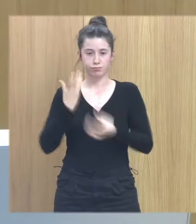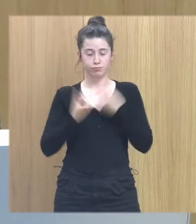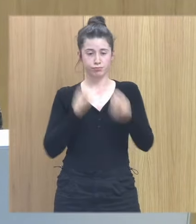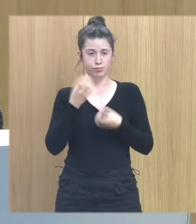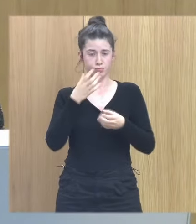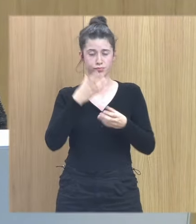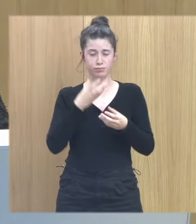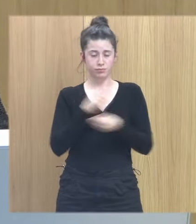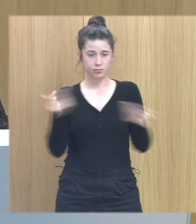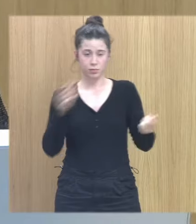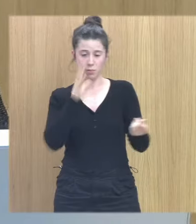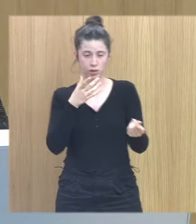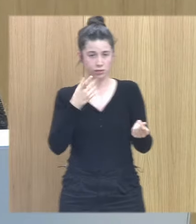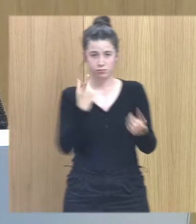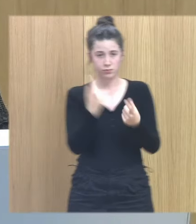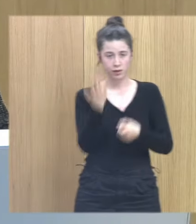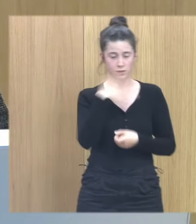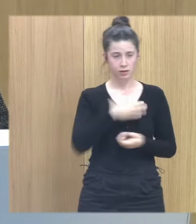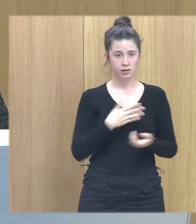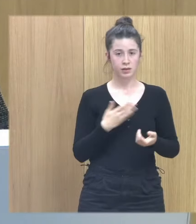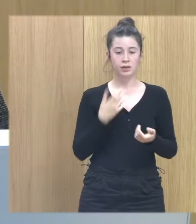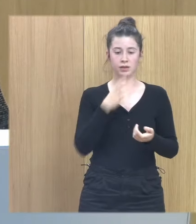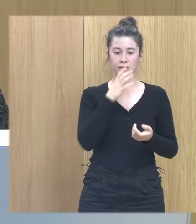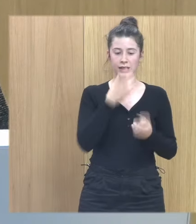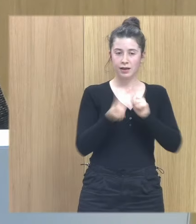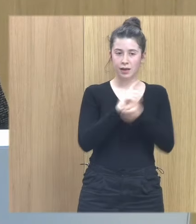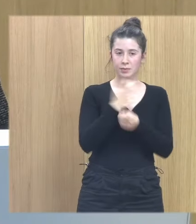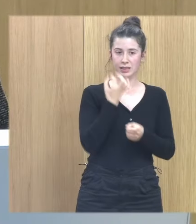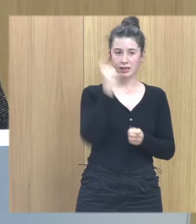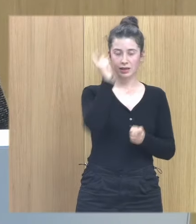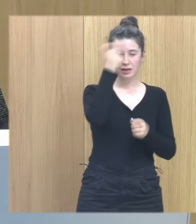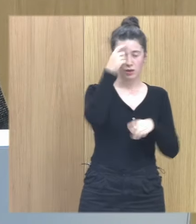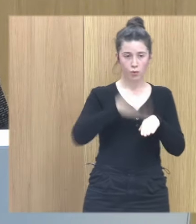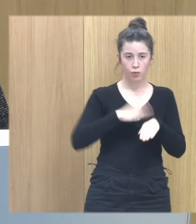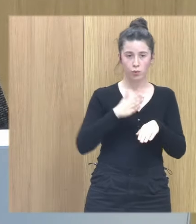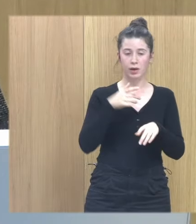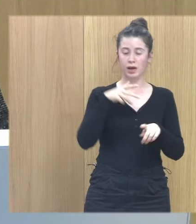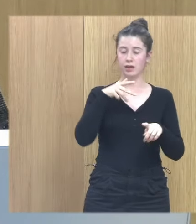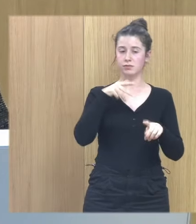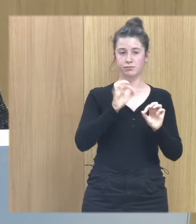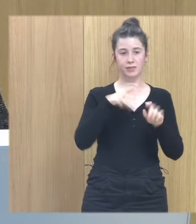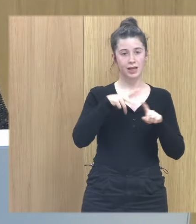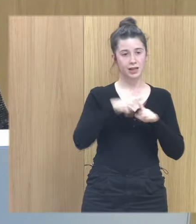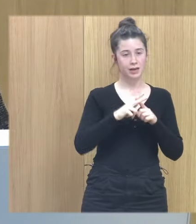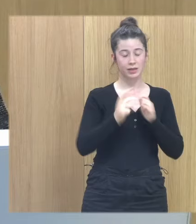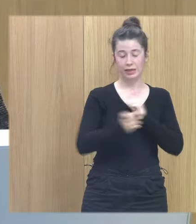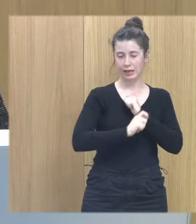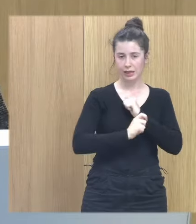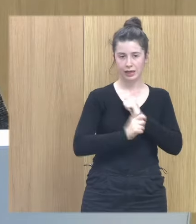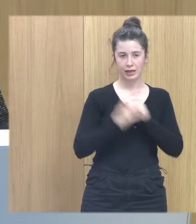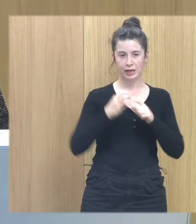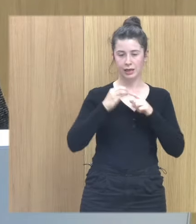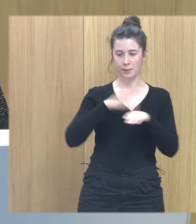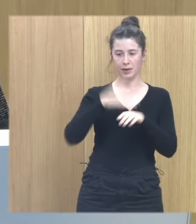necesitas pero cambiar el concepto de la culpa es una de las herramientas clave del trabajo terapéutico cuando trabajamos con